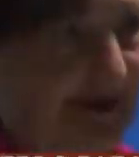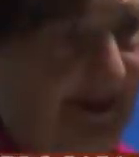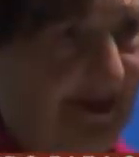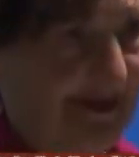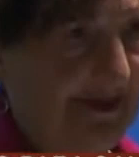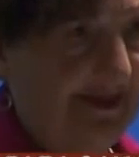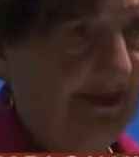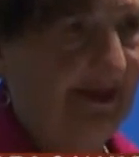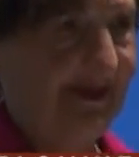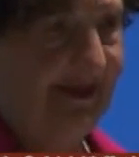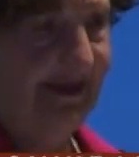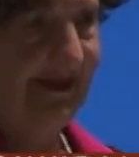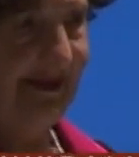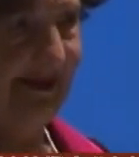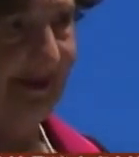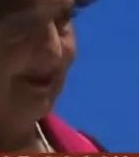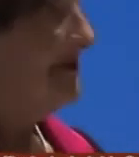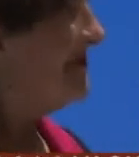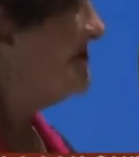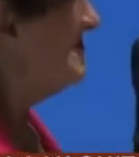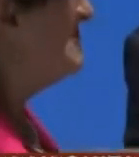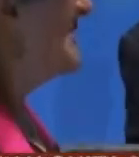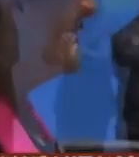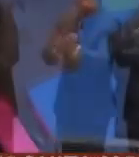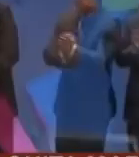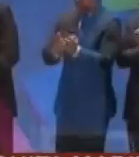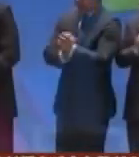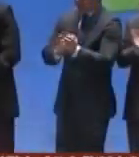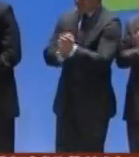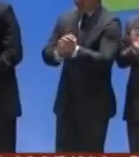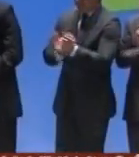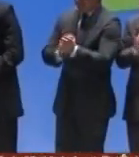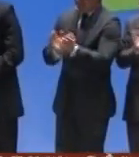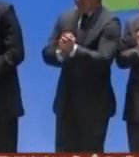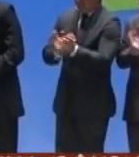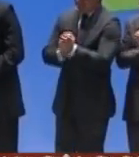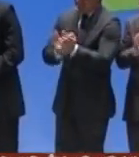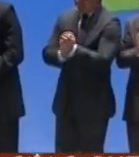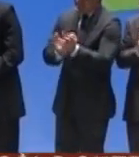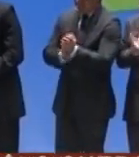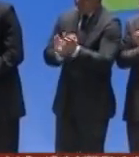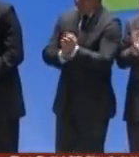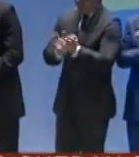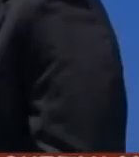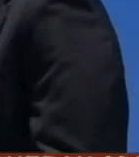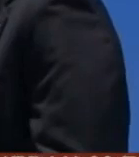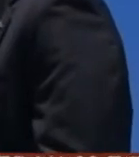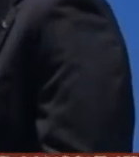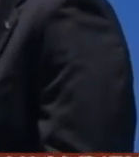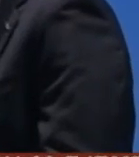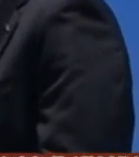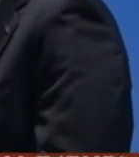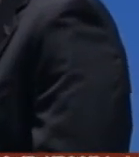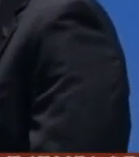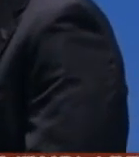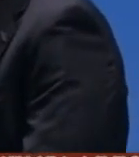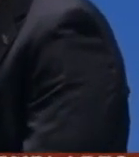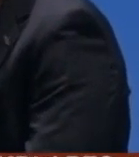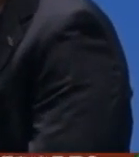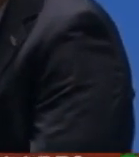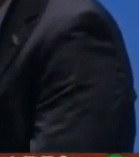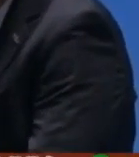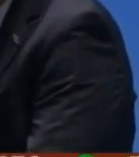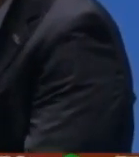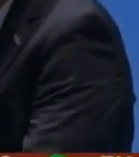escritora Margo Glanz y el tenor Francisco Araiza recibieron la presea Cervantina y la medalla FIC respectivamente por sus